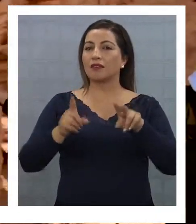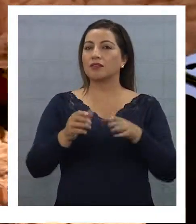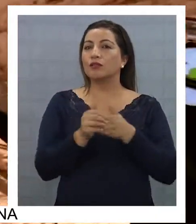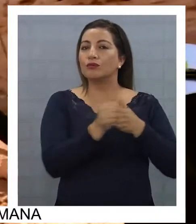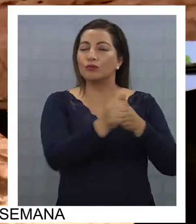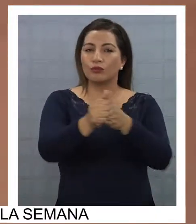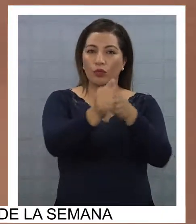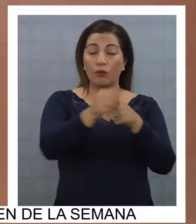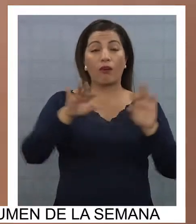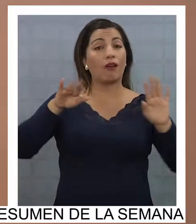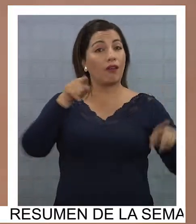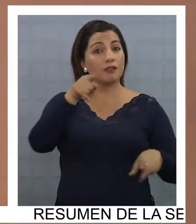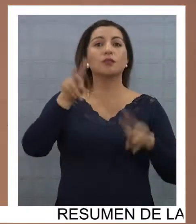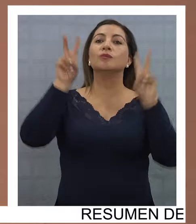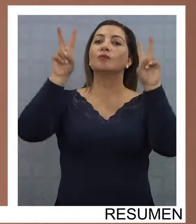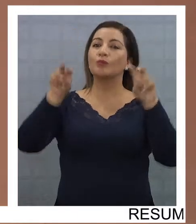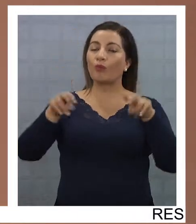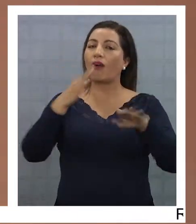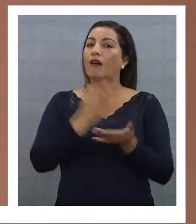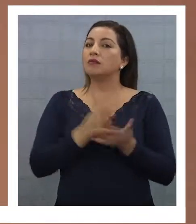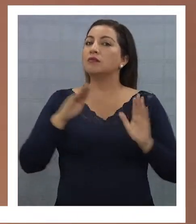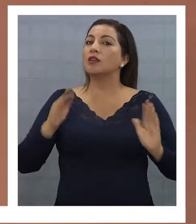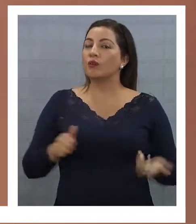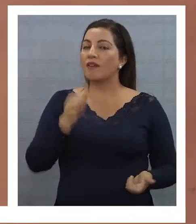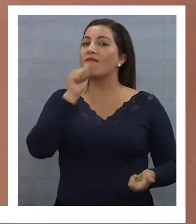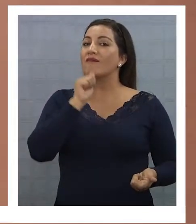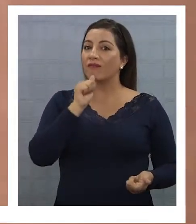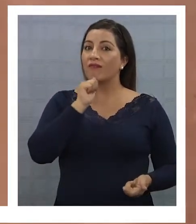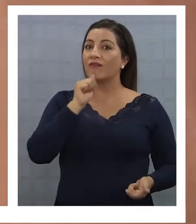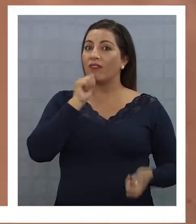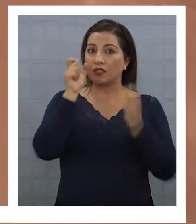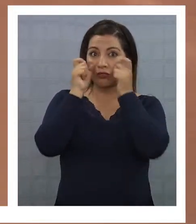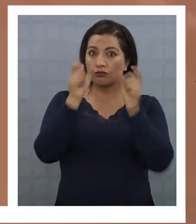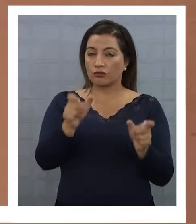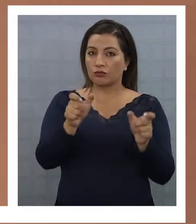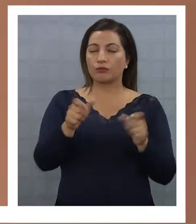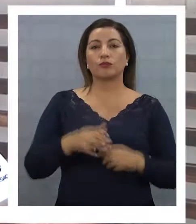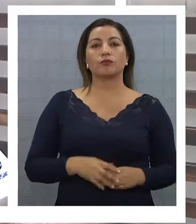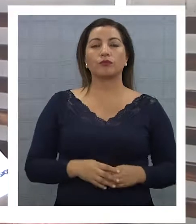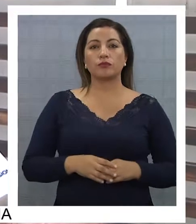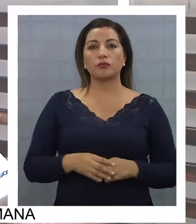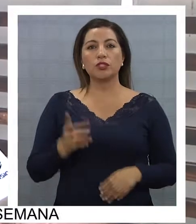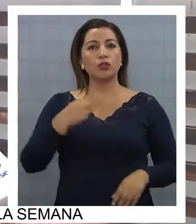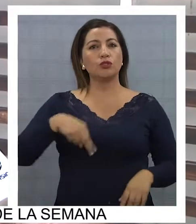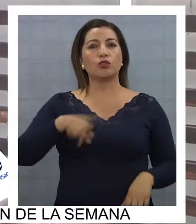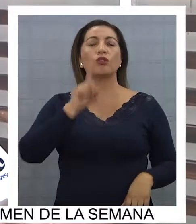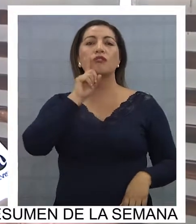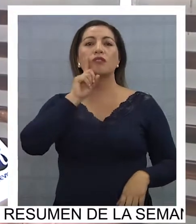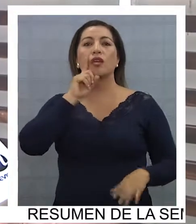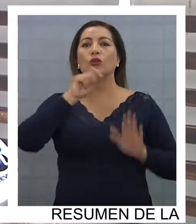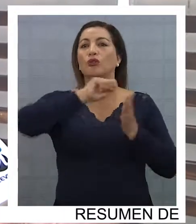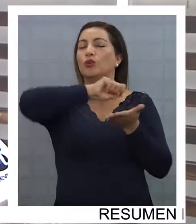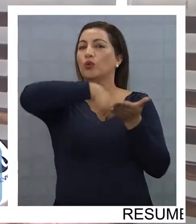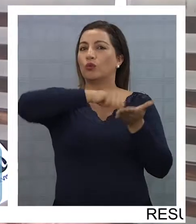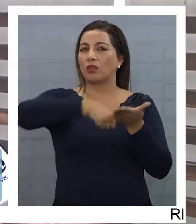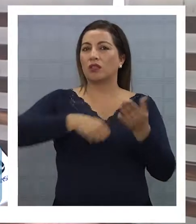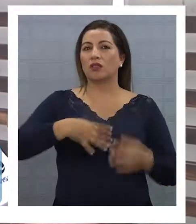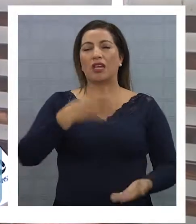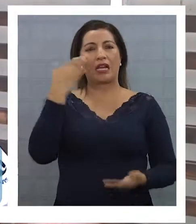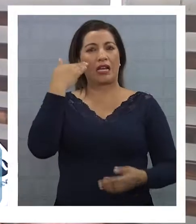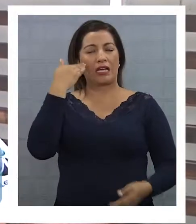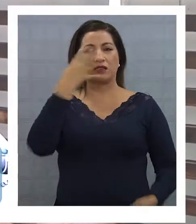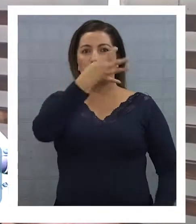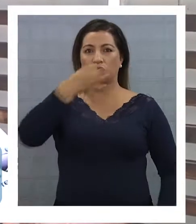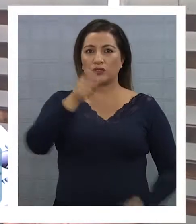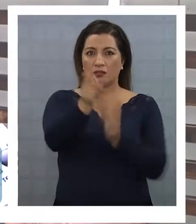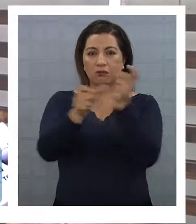aspecto que hasta el momento no parece estar en una etapa controlada. Ya tenemos un registro actualizado de casi 400 prestadores